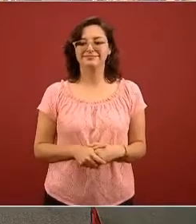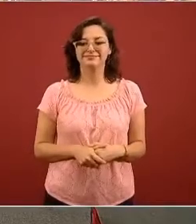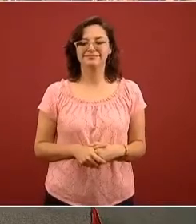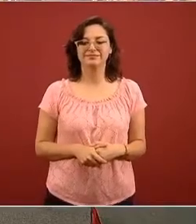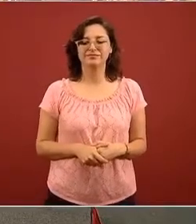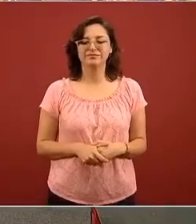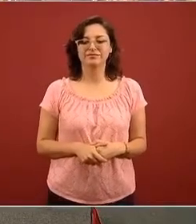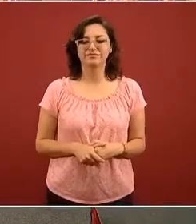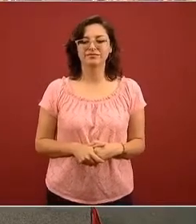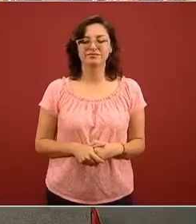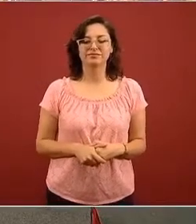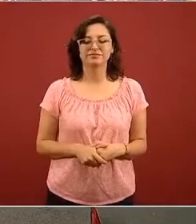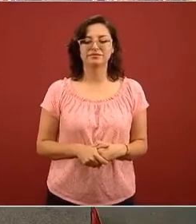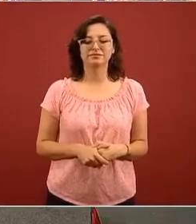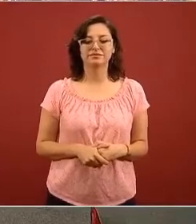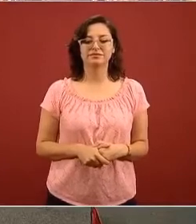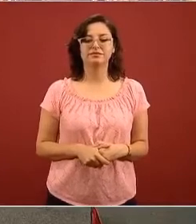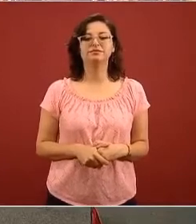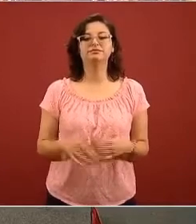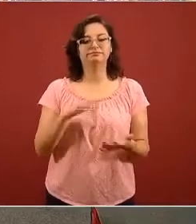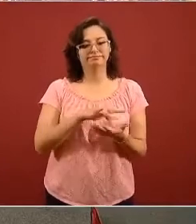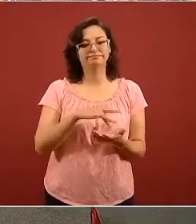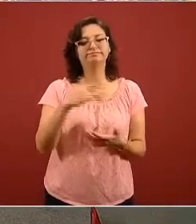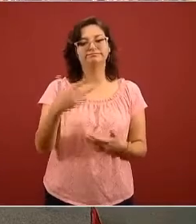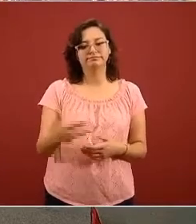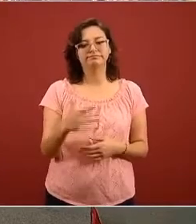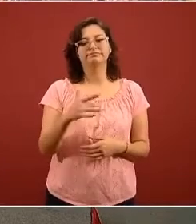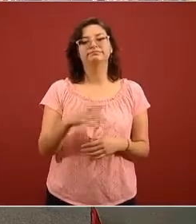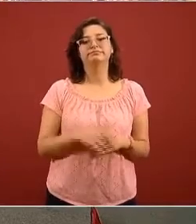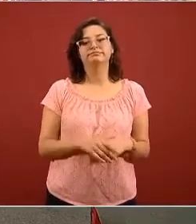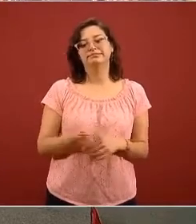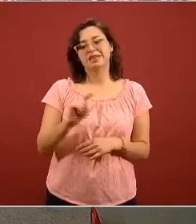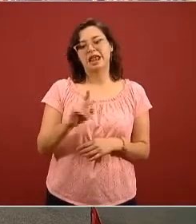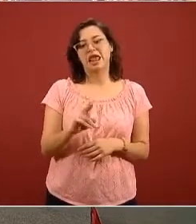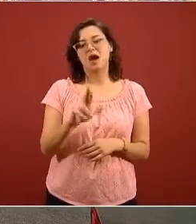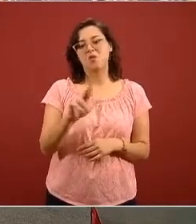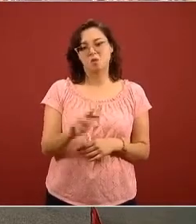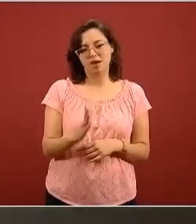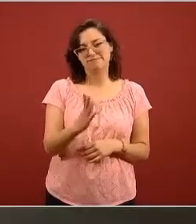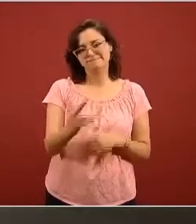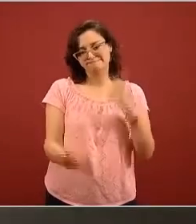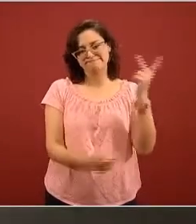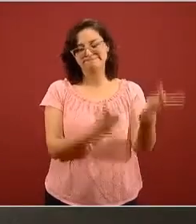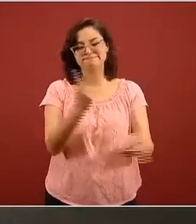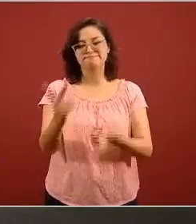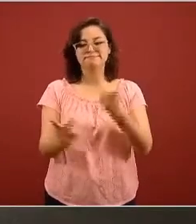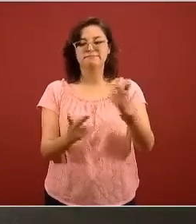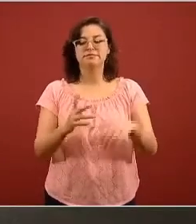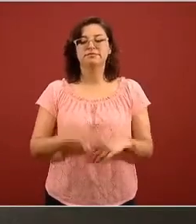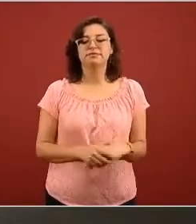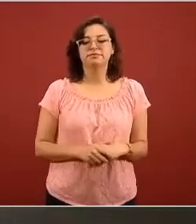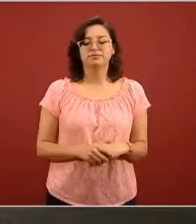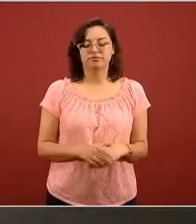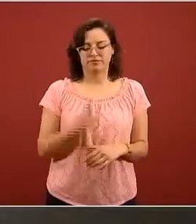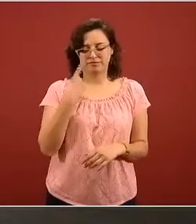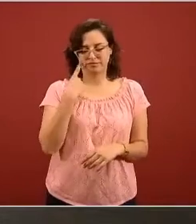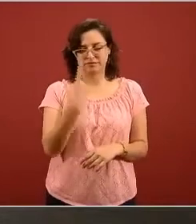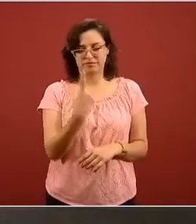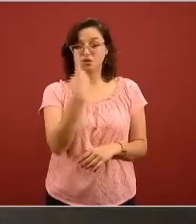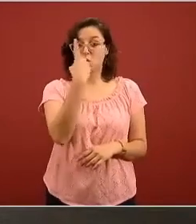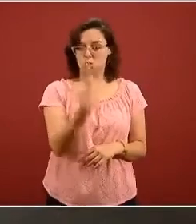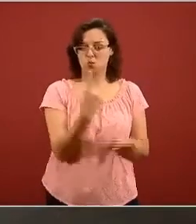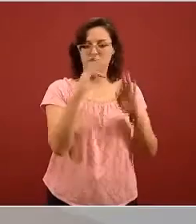Sí, gracias gracias Laura por tus preguntas el primer desarrollo es 100% diseño